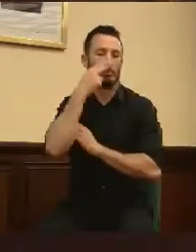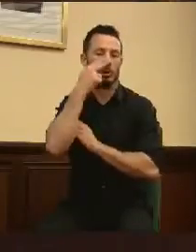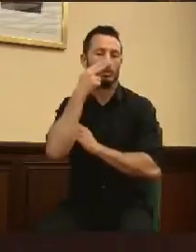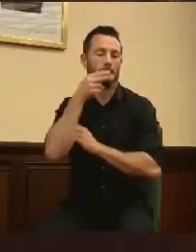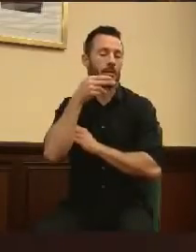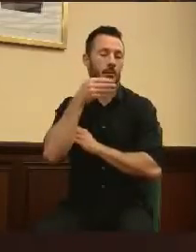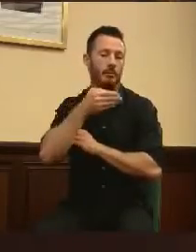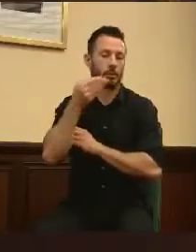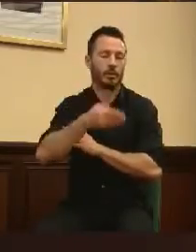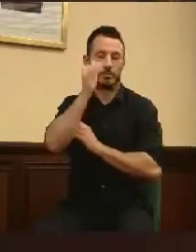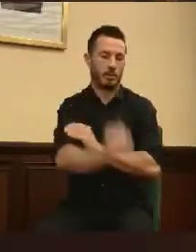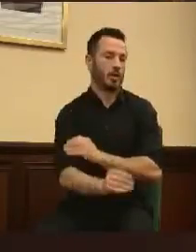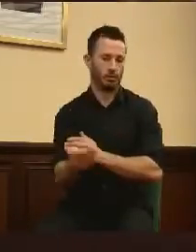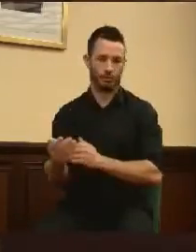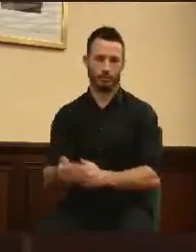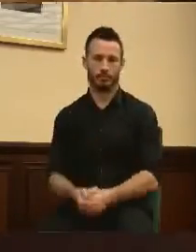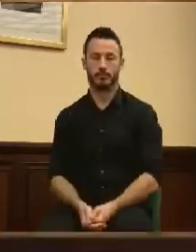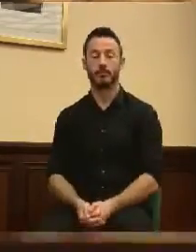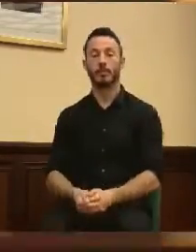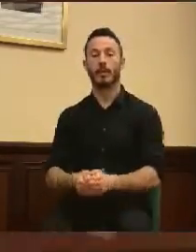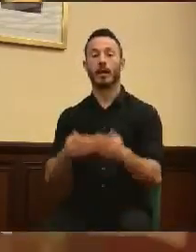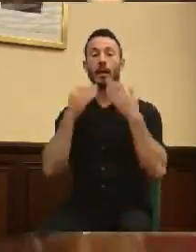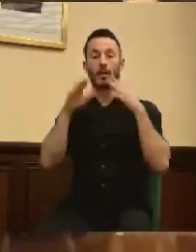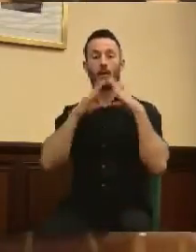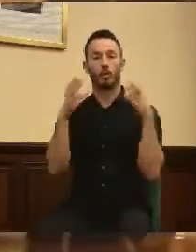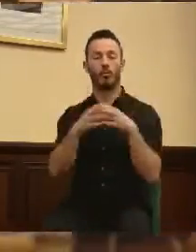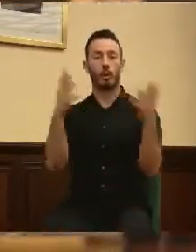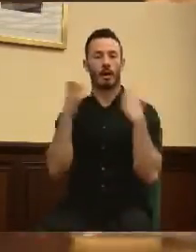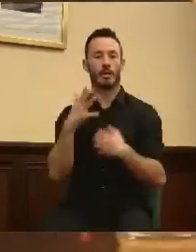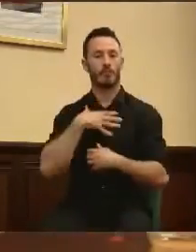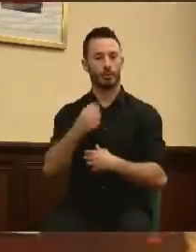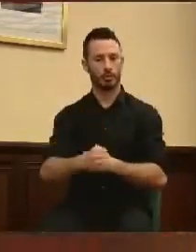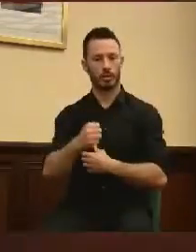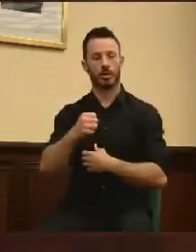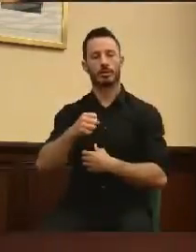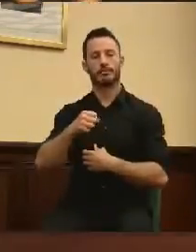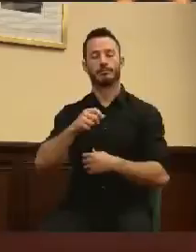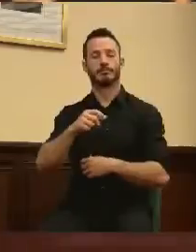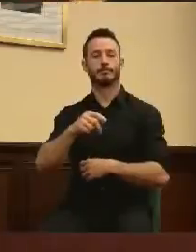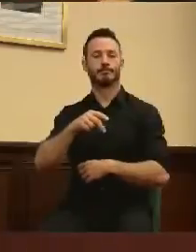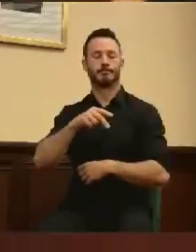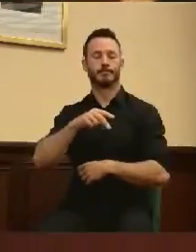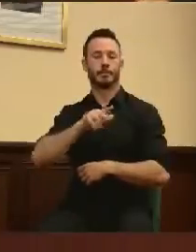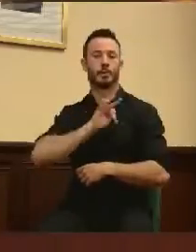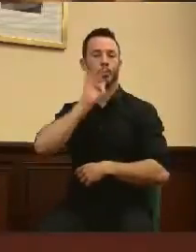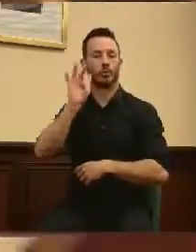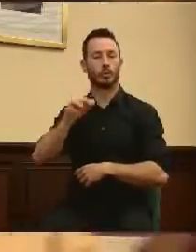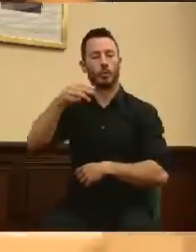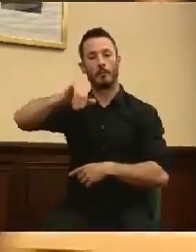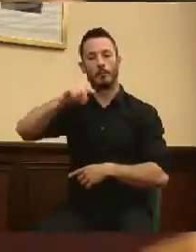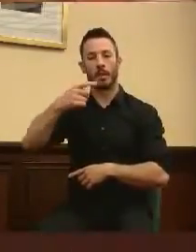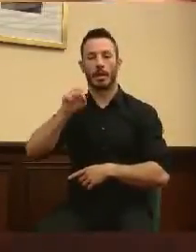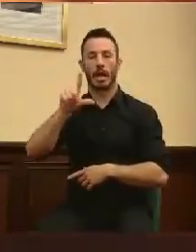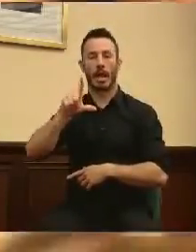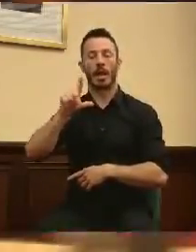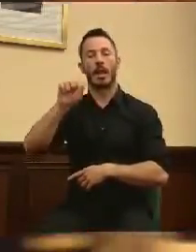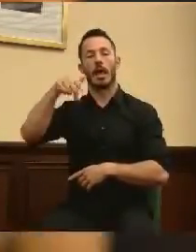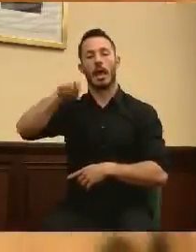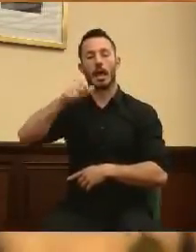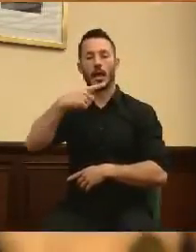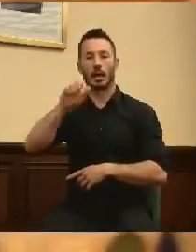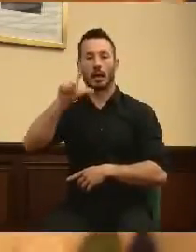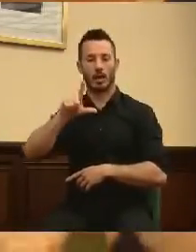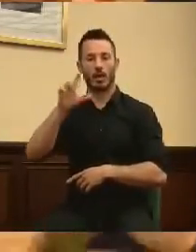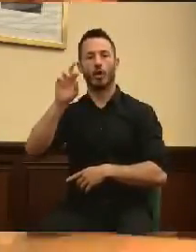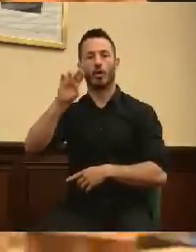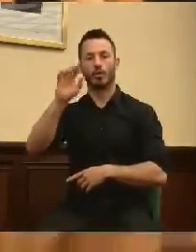Muchas gracias por el Grupo Ganar Bóstoles. Tiene la palabra don Miguel Ángel Ortega. Muchas gracias, señor presidente. Buenas tardes a todas y